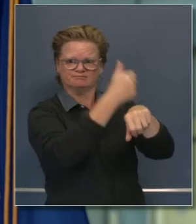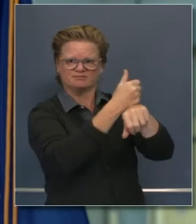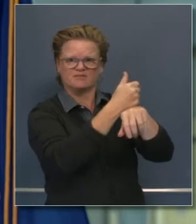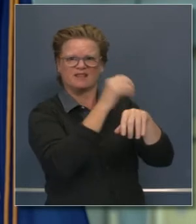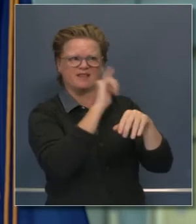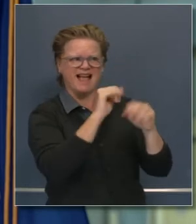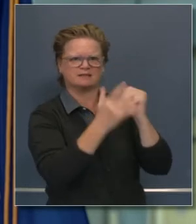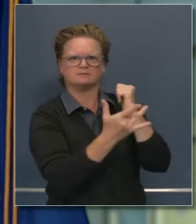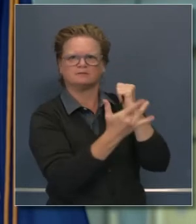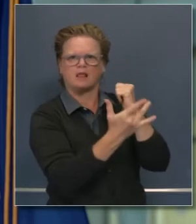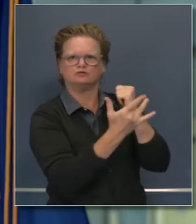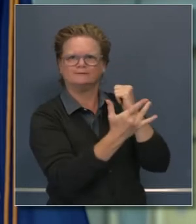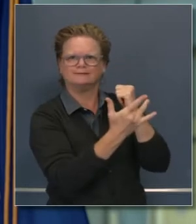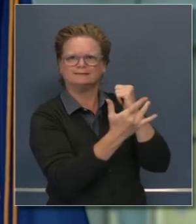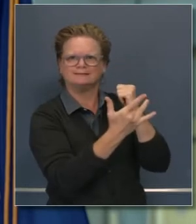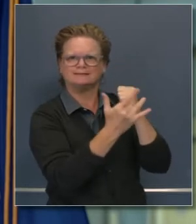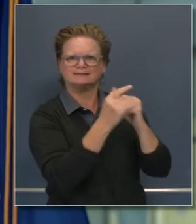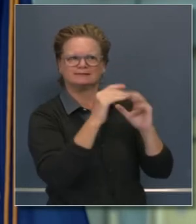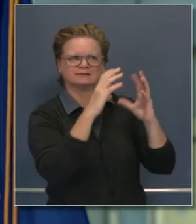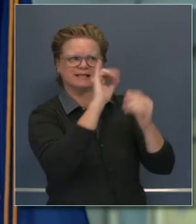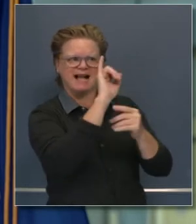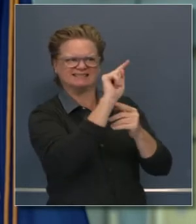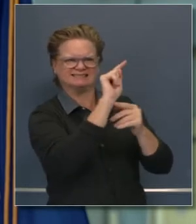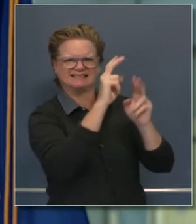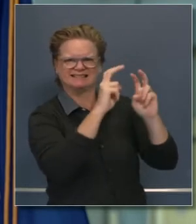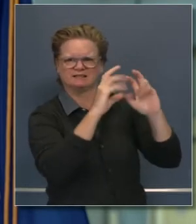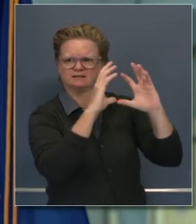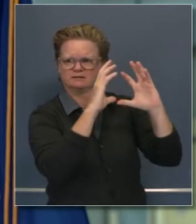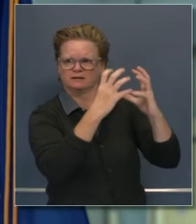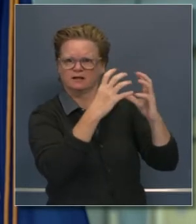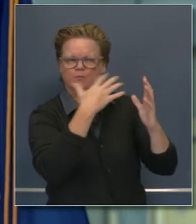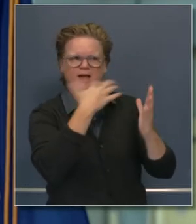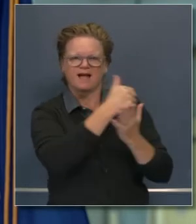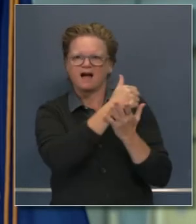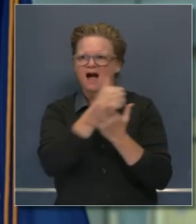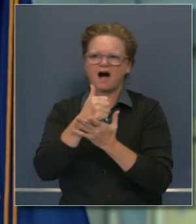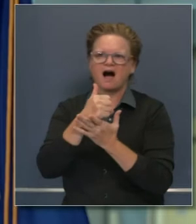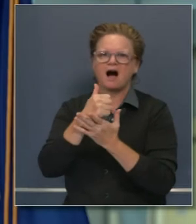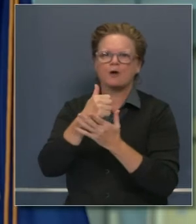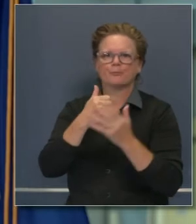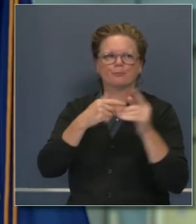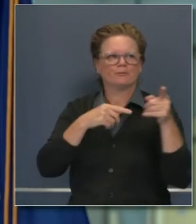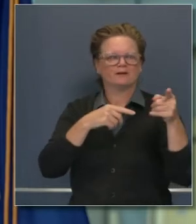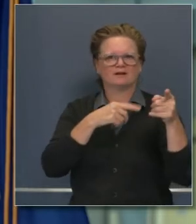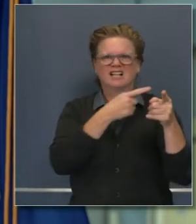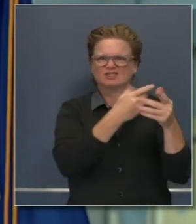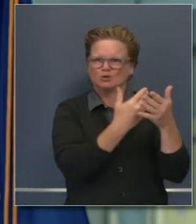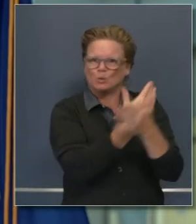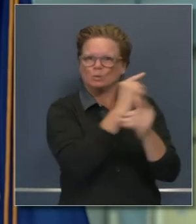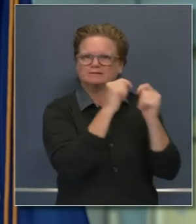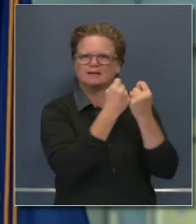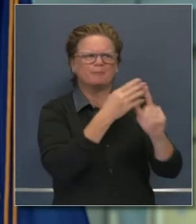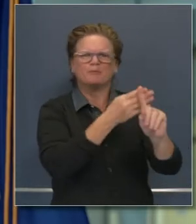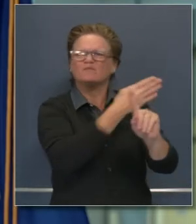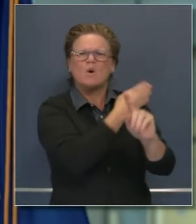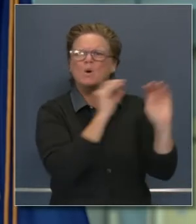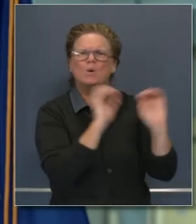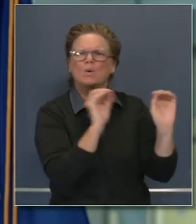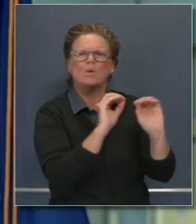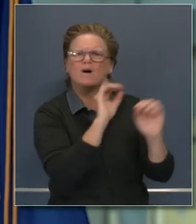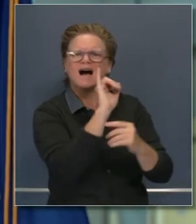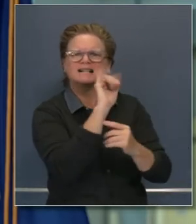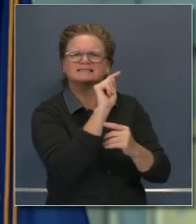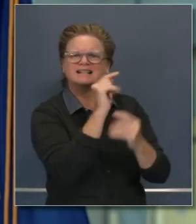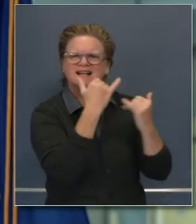guía y pericia con un nuevo equipo de individuos que administran estas agencias, trayendo a algunos de los